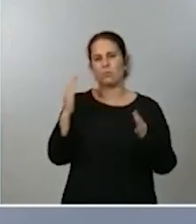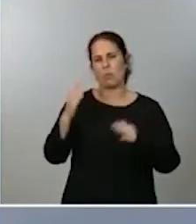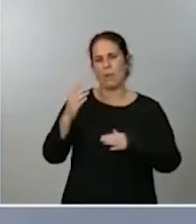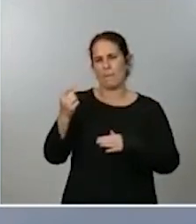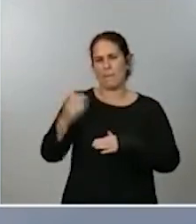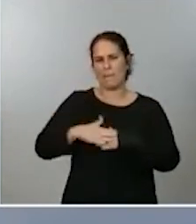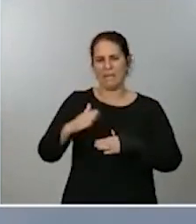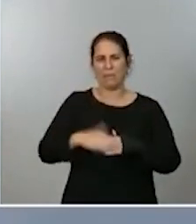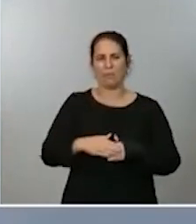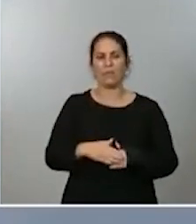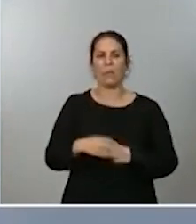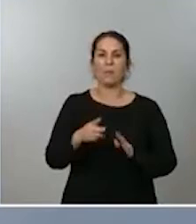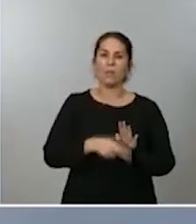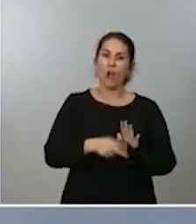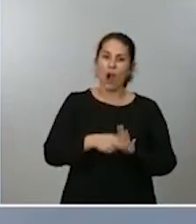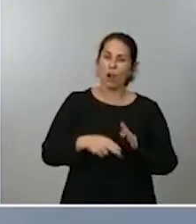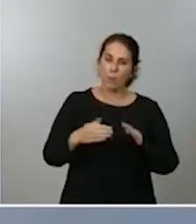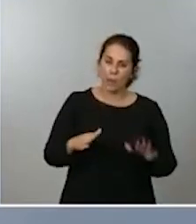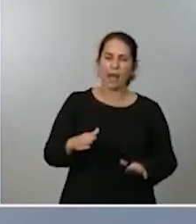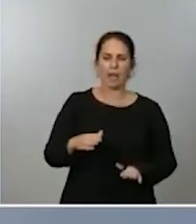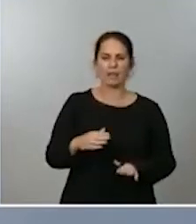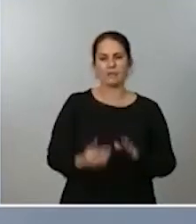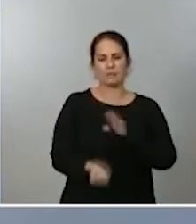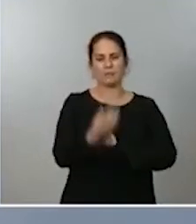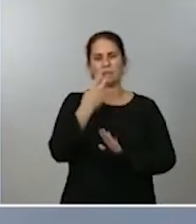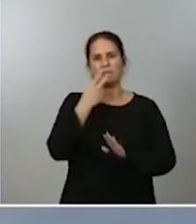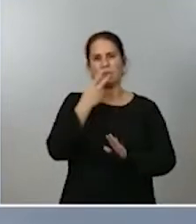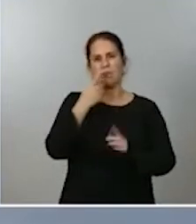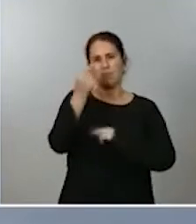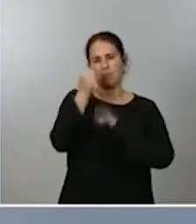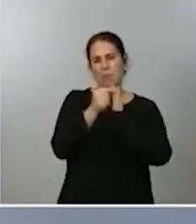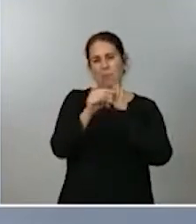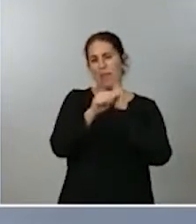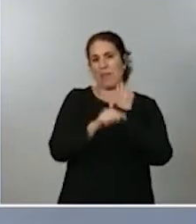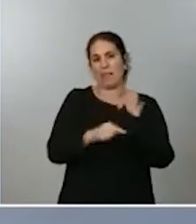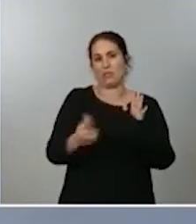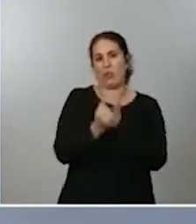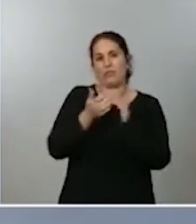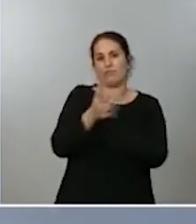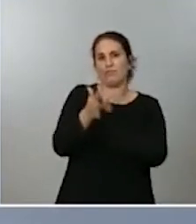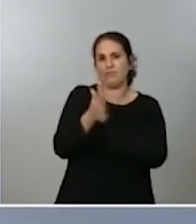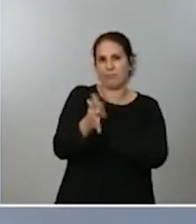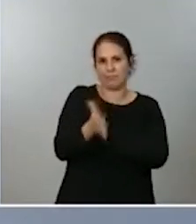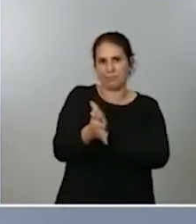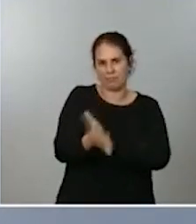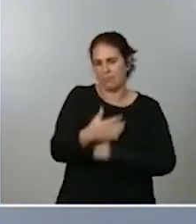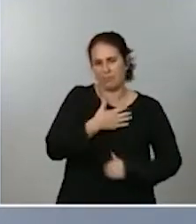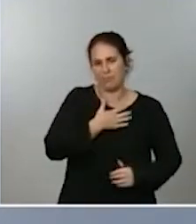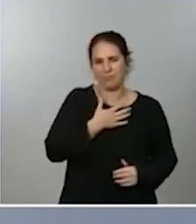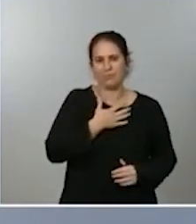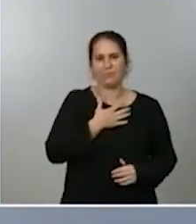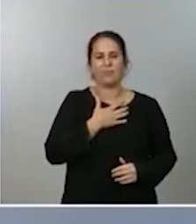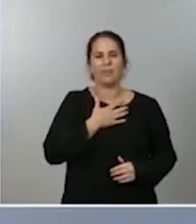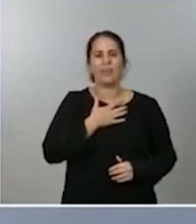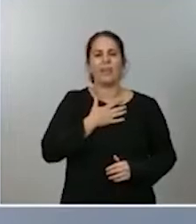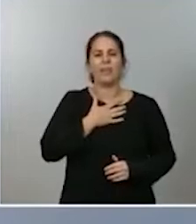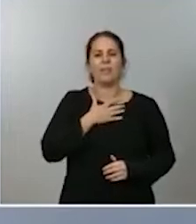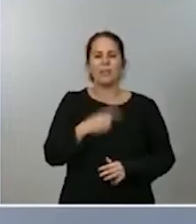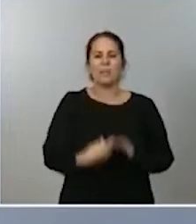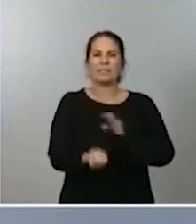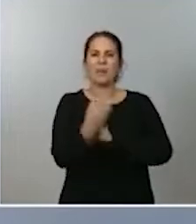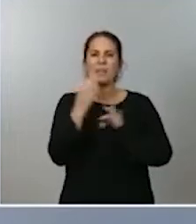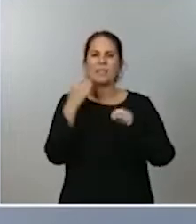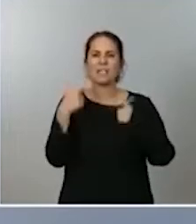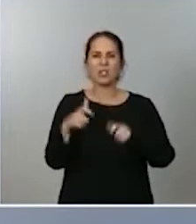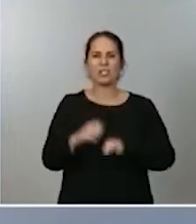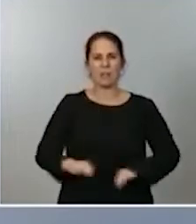establece en todas las medidas que no he podido describir en esta parte de la rueda de prensa establece también para sectores específicos